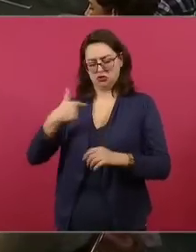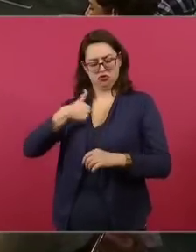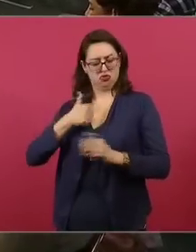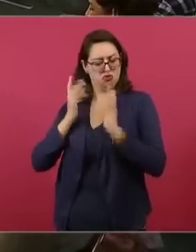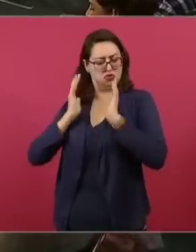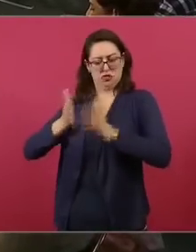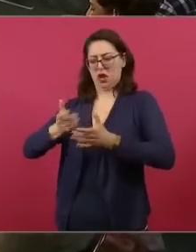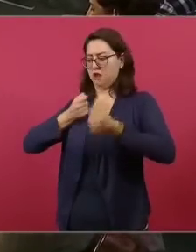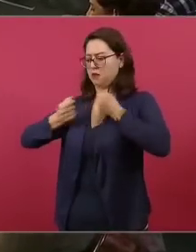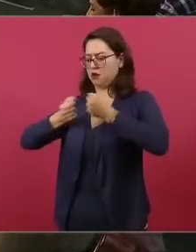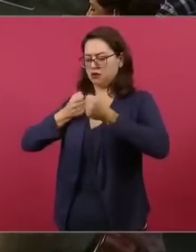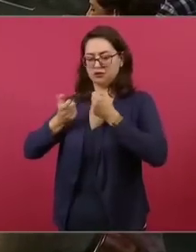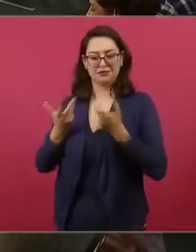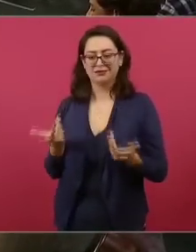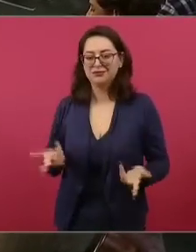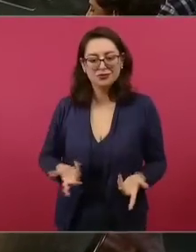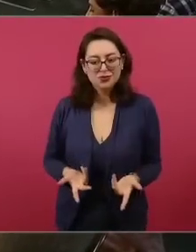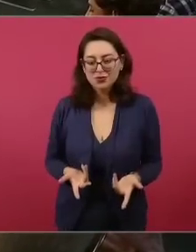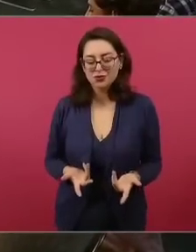O sea,